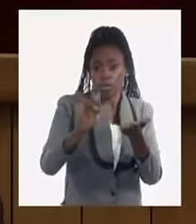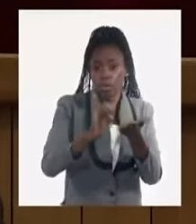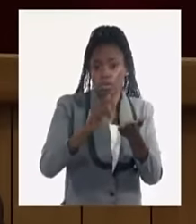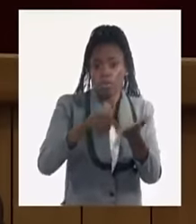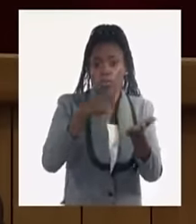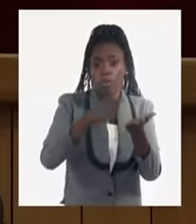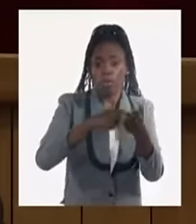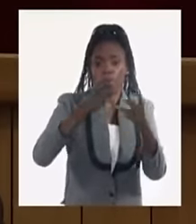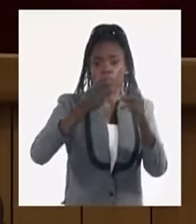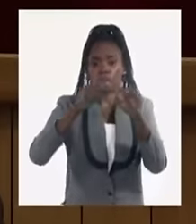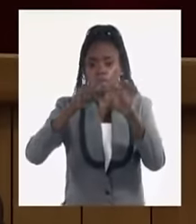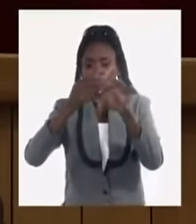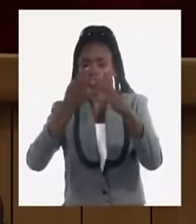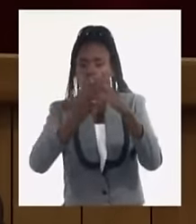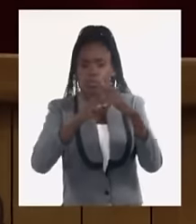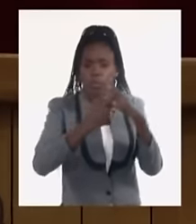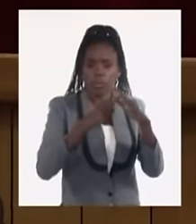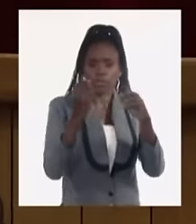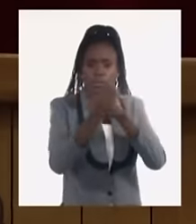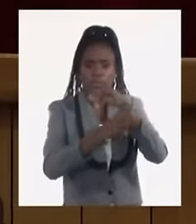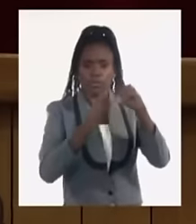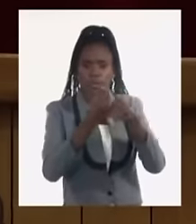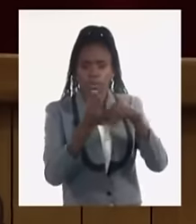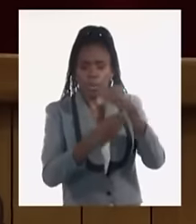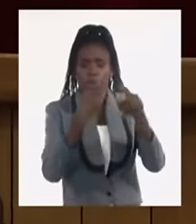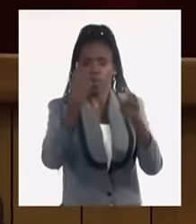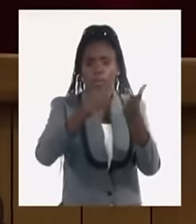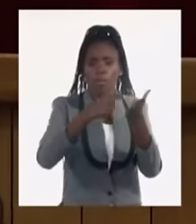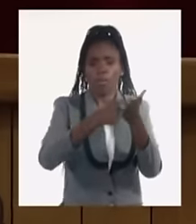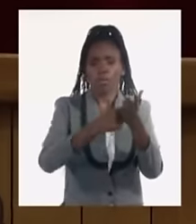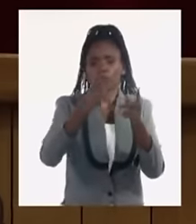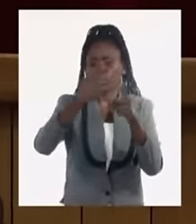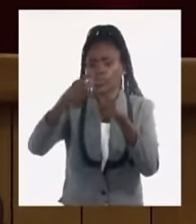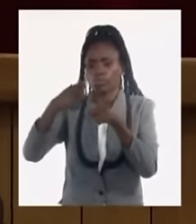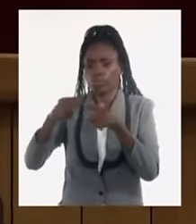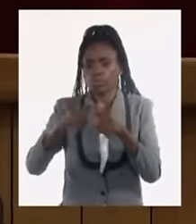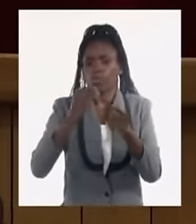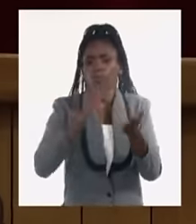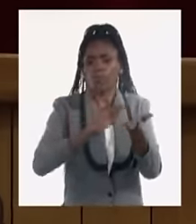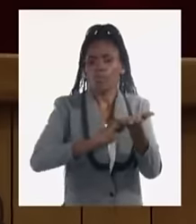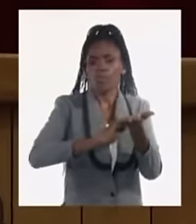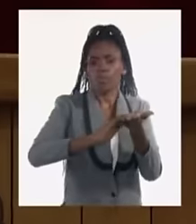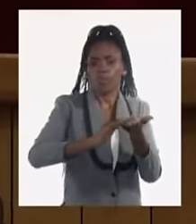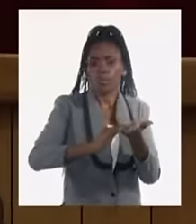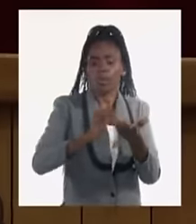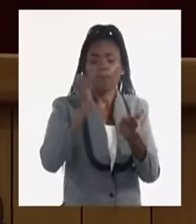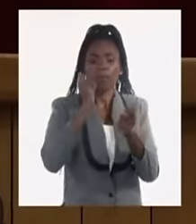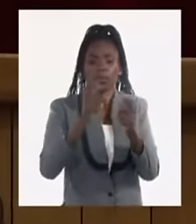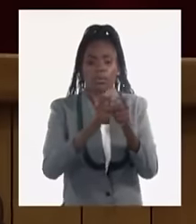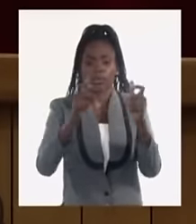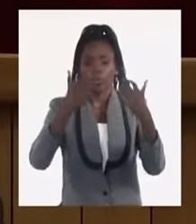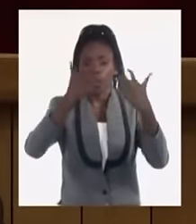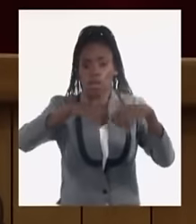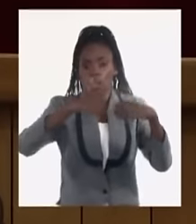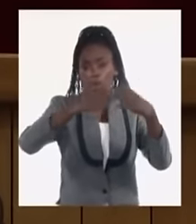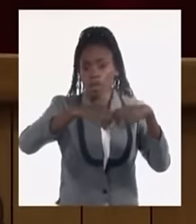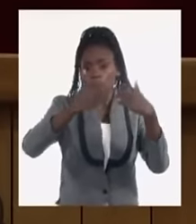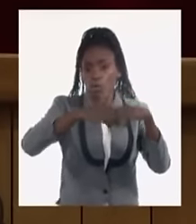comprando piezas de repuesto para ir comprando insumos que permita incrementar la producción